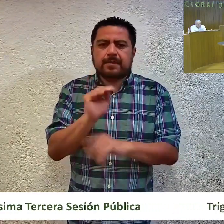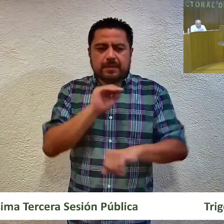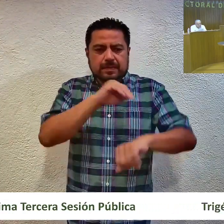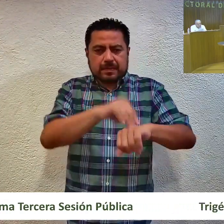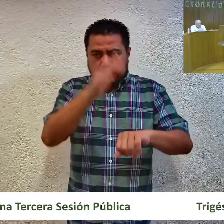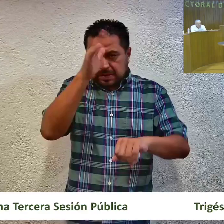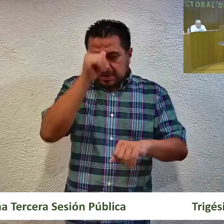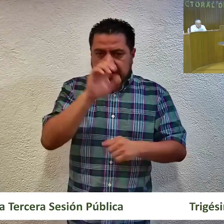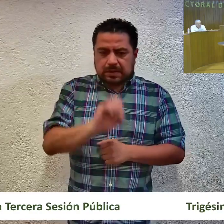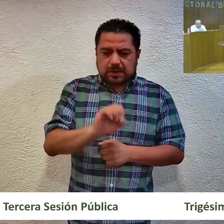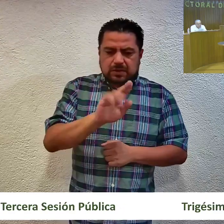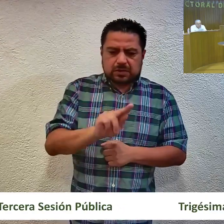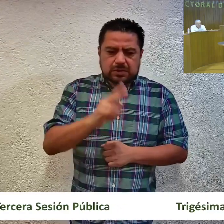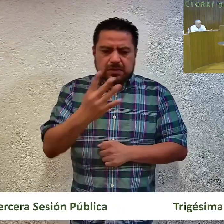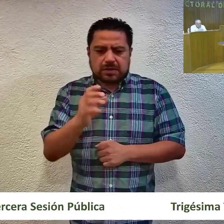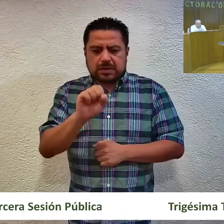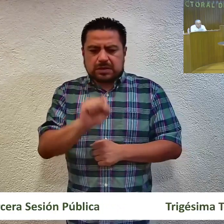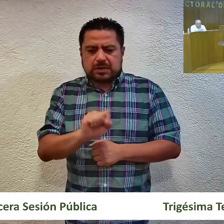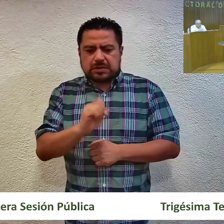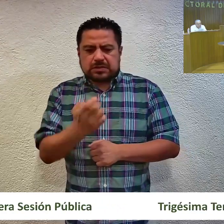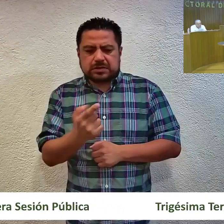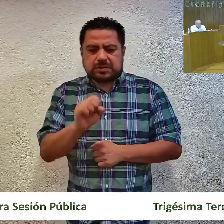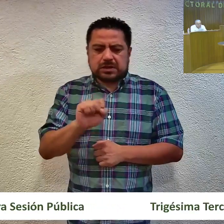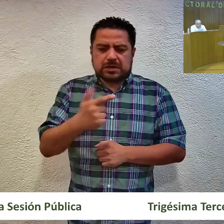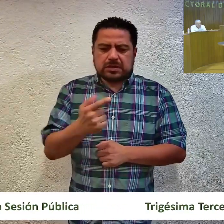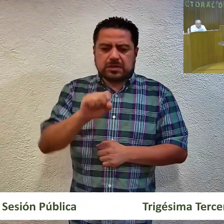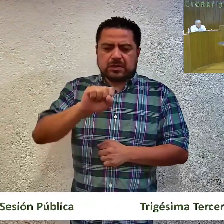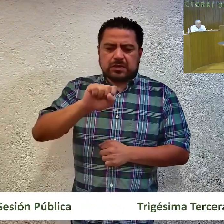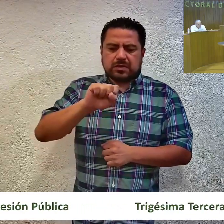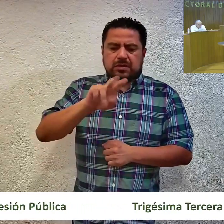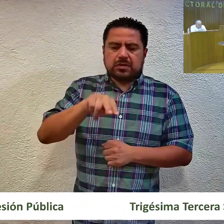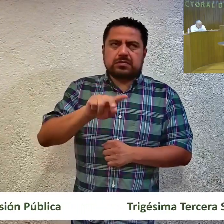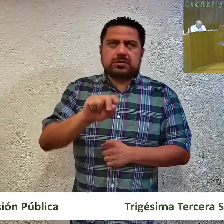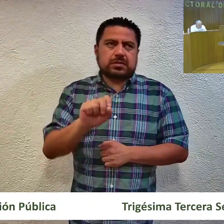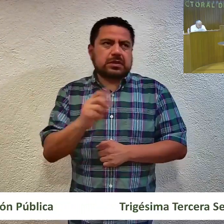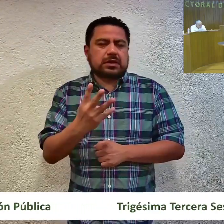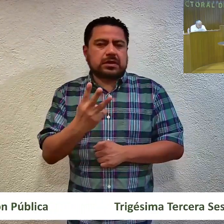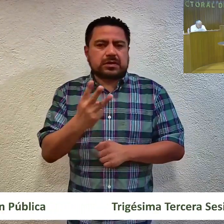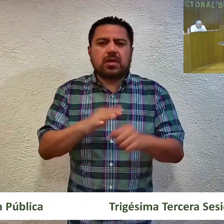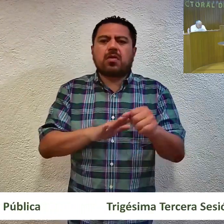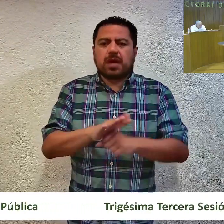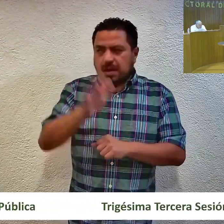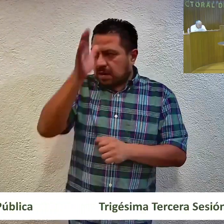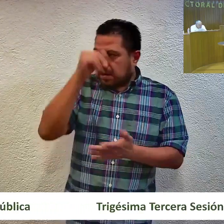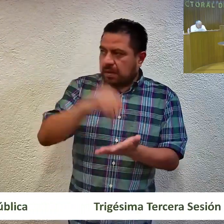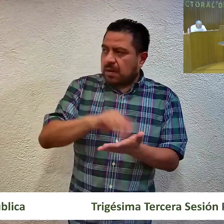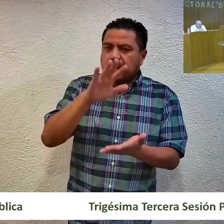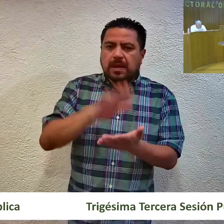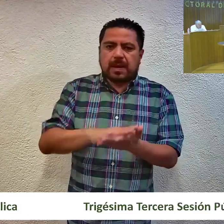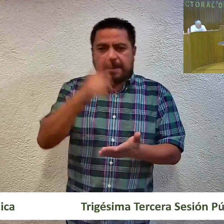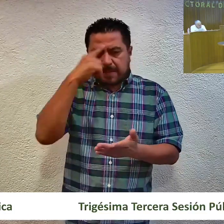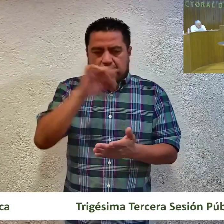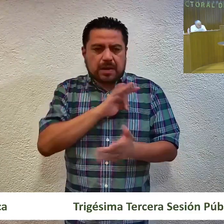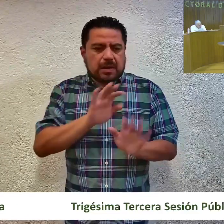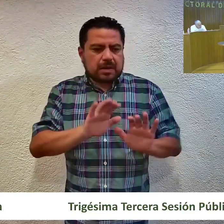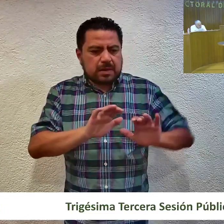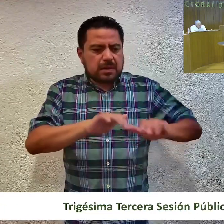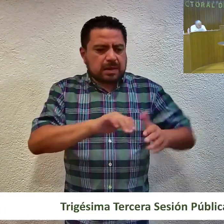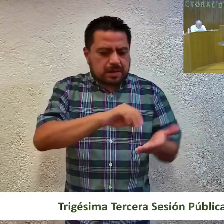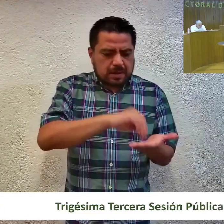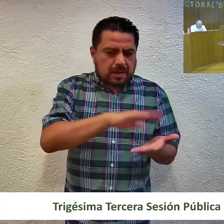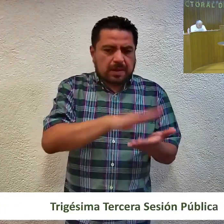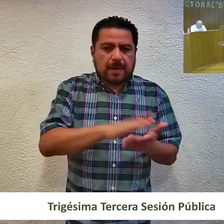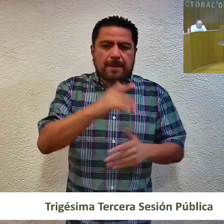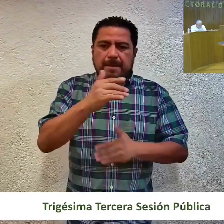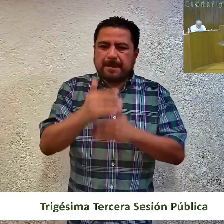Acuerdo 084-C-07-09-2023, por el que se aprueban los lineamientos para el registro de candidaturas para el